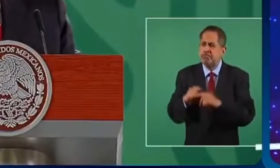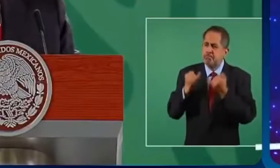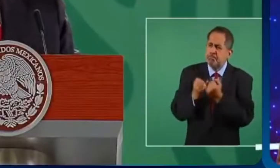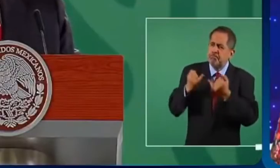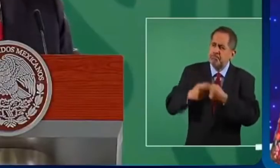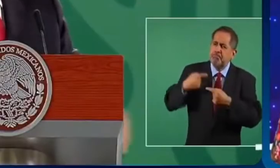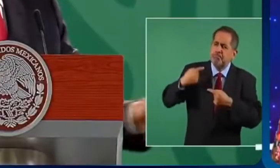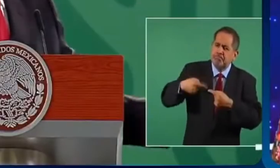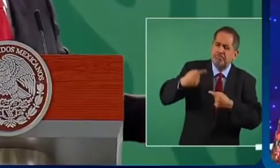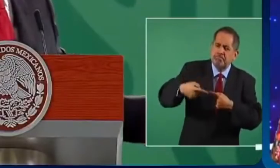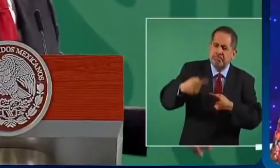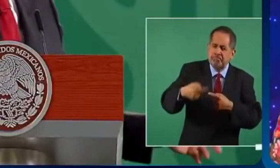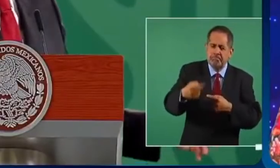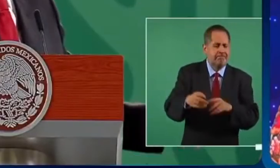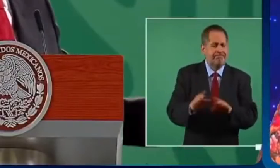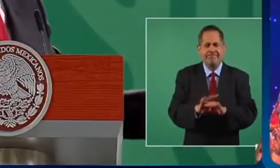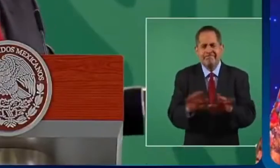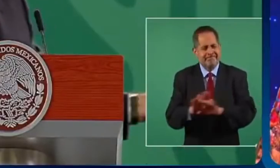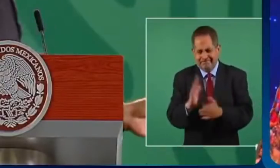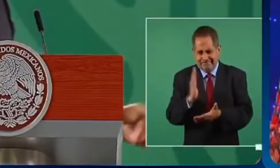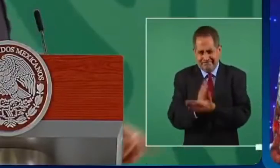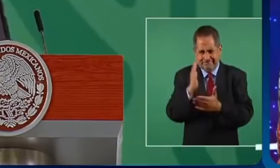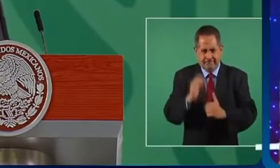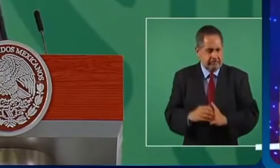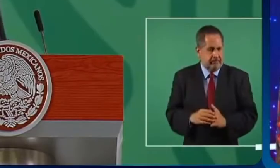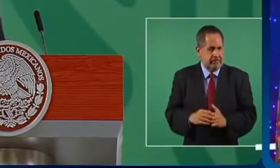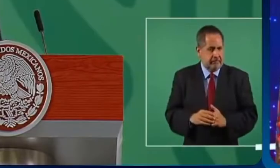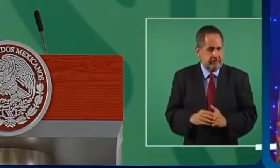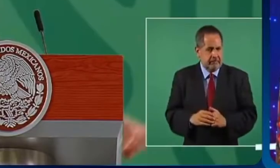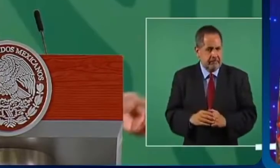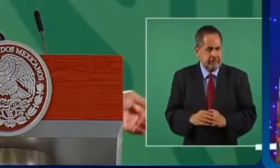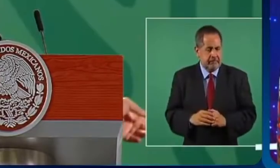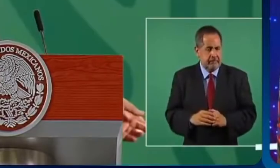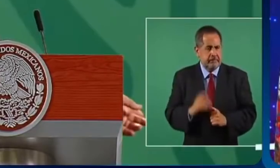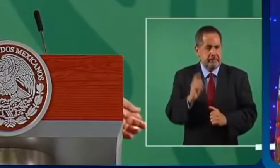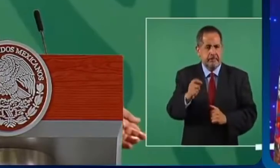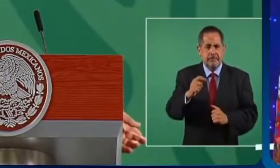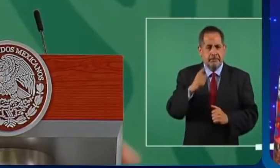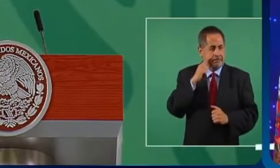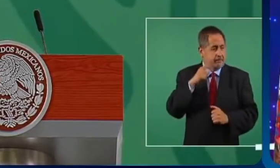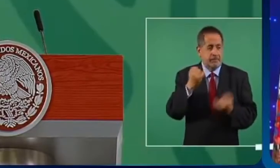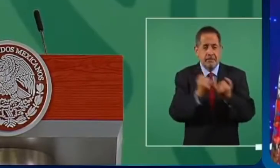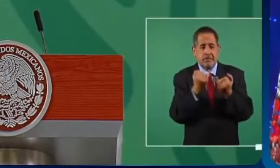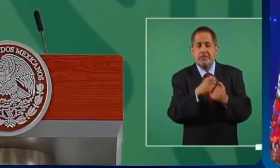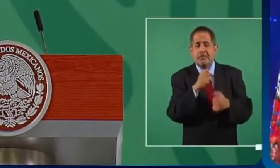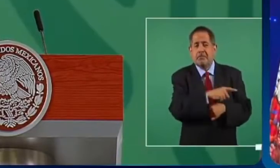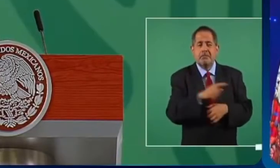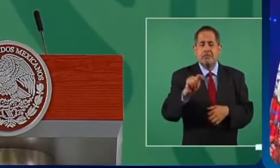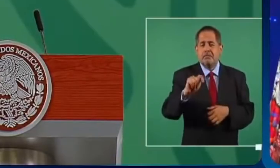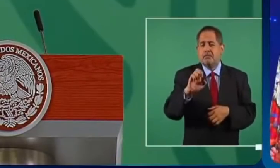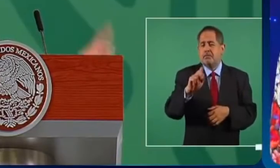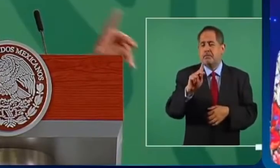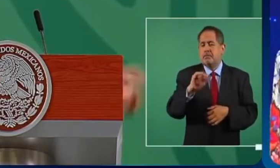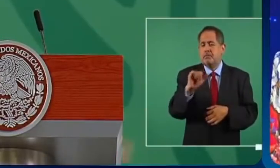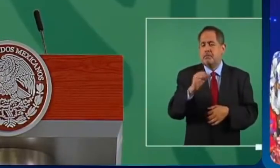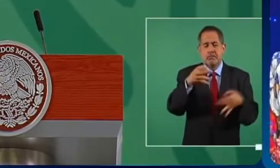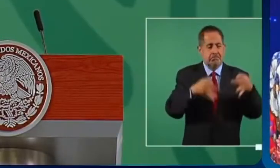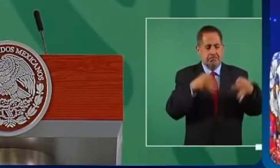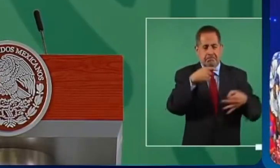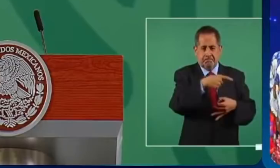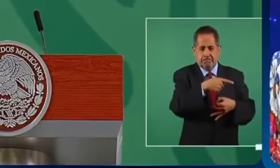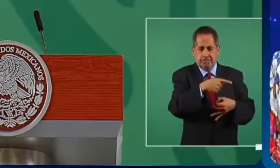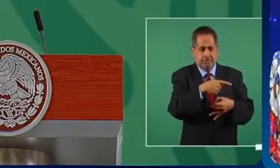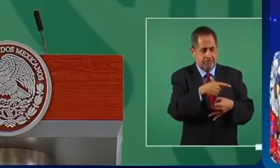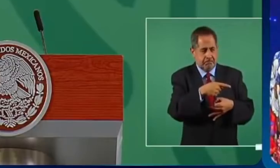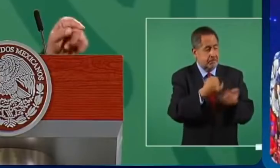que este se está dando en el tribunal electoral pero no solo eso